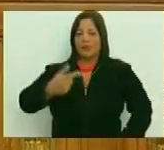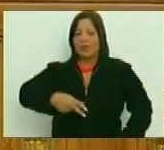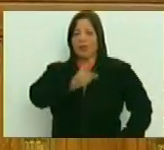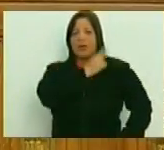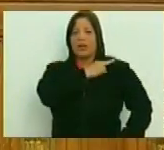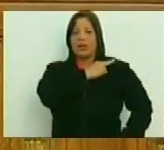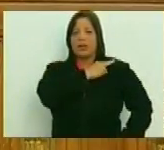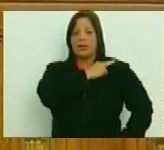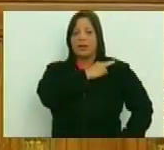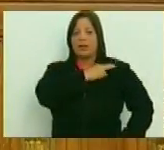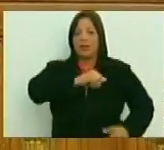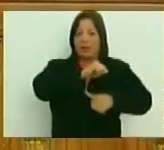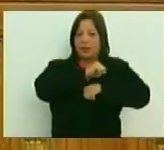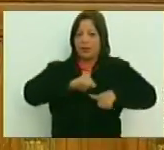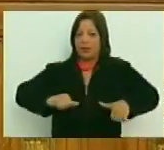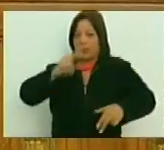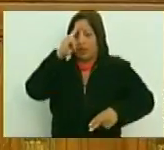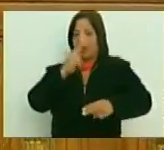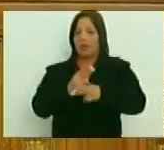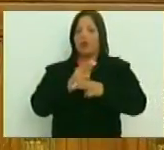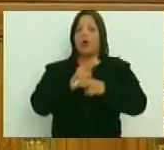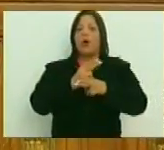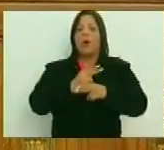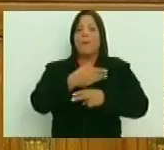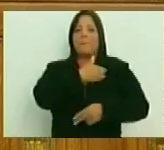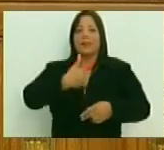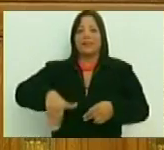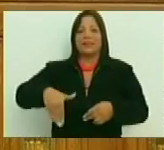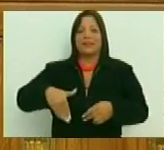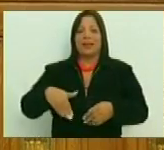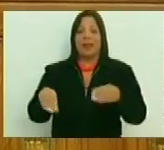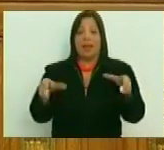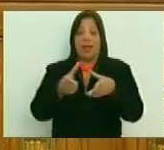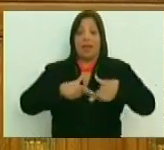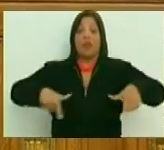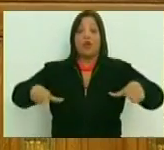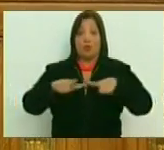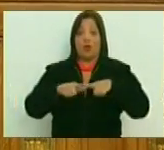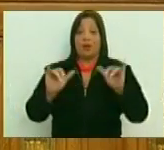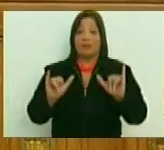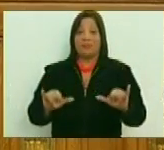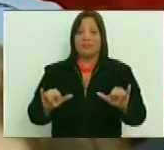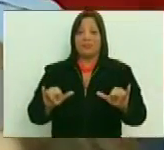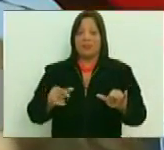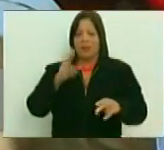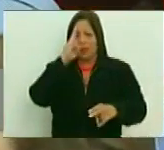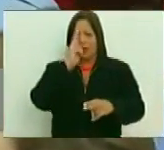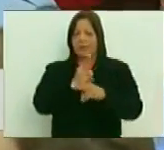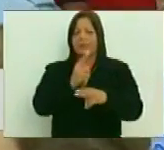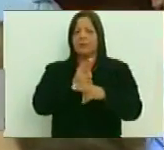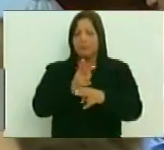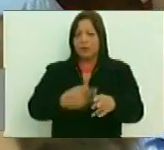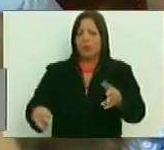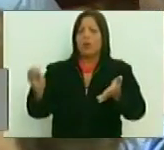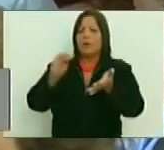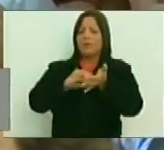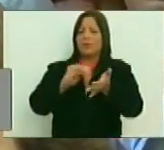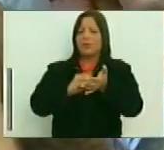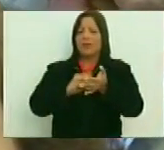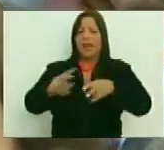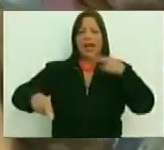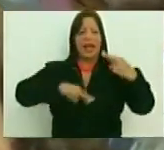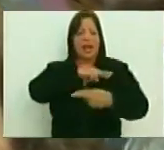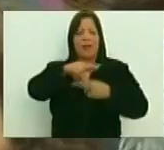la Guardia de Honor Presidencial. Allí, en ese acto, él ratificó una vez más, la